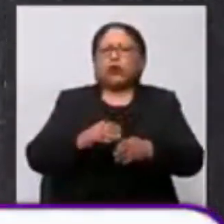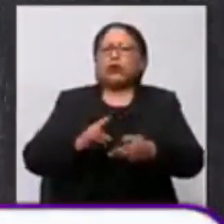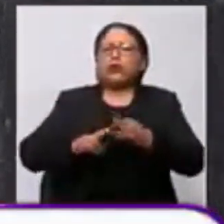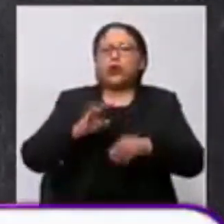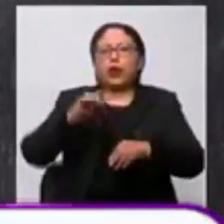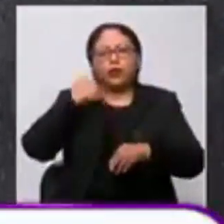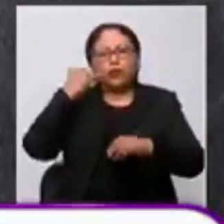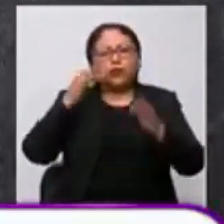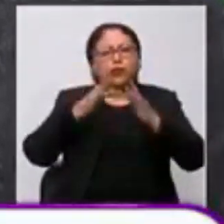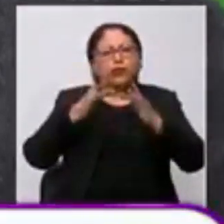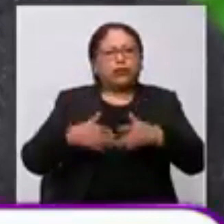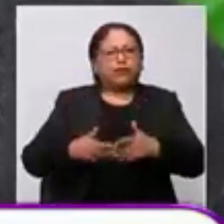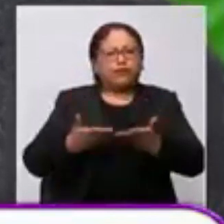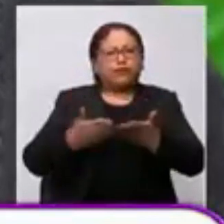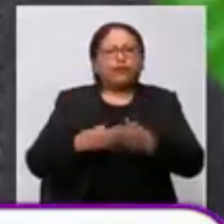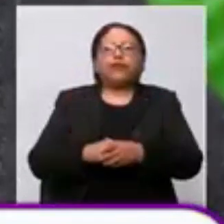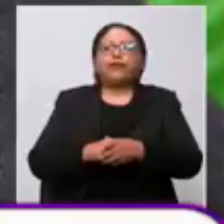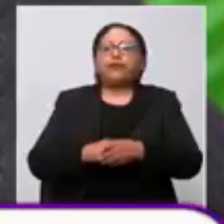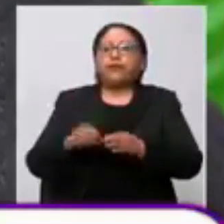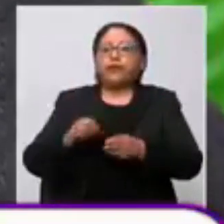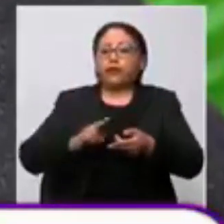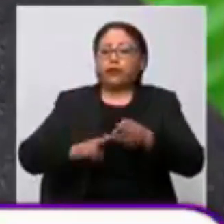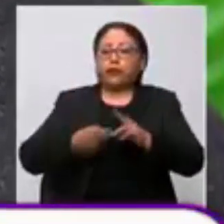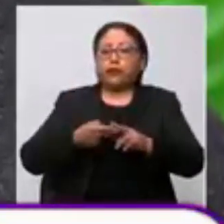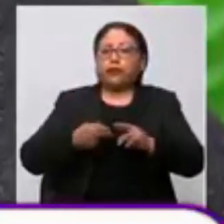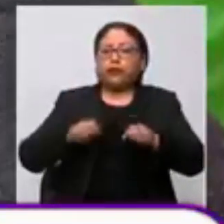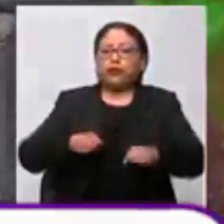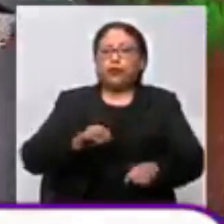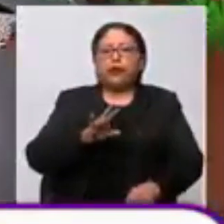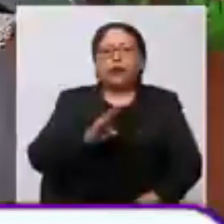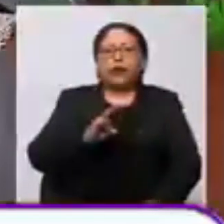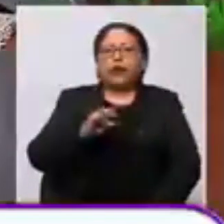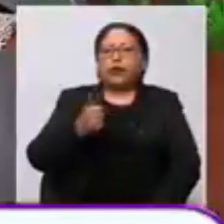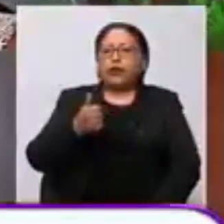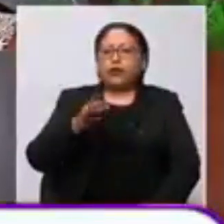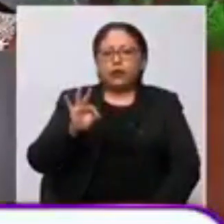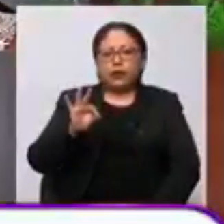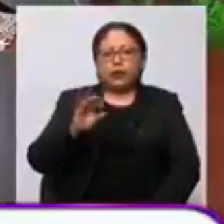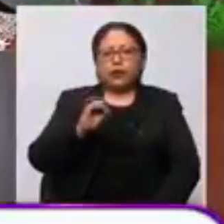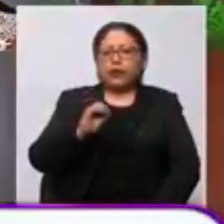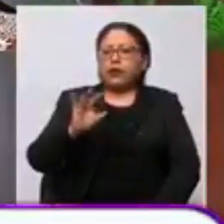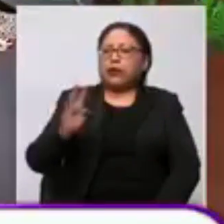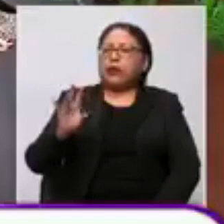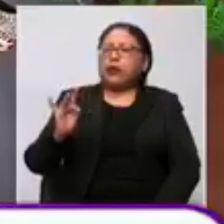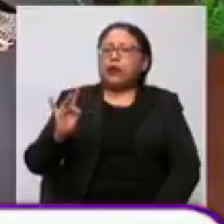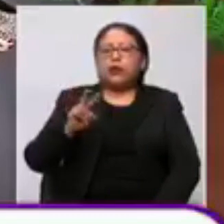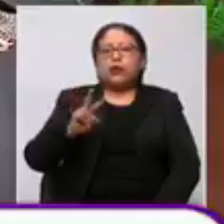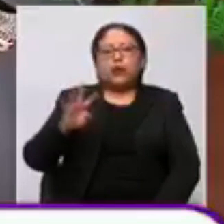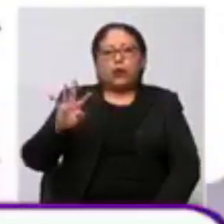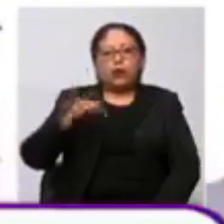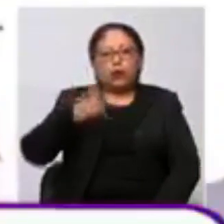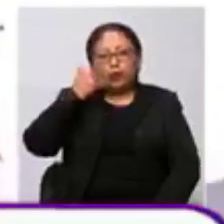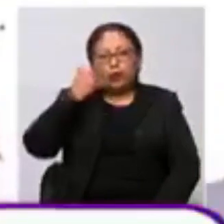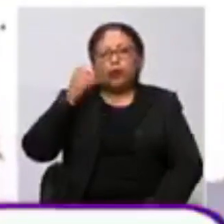que se puede contactar con usted, señor Herminia? Mi número es 719 078 24, donde me pueden